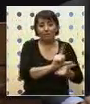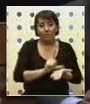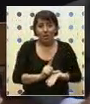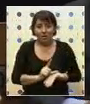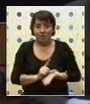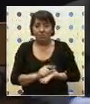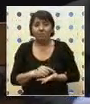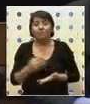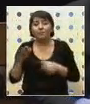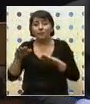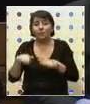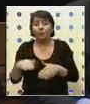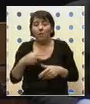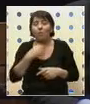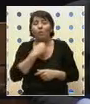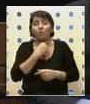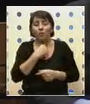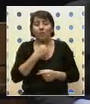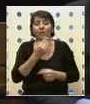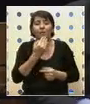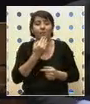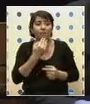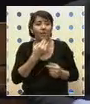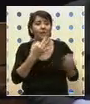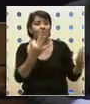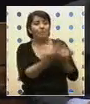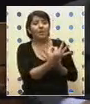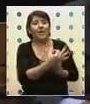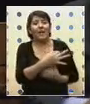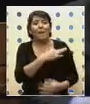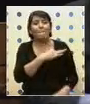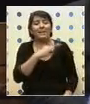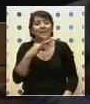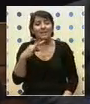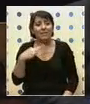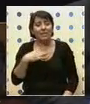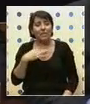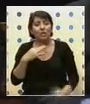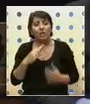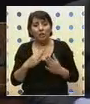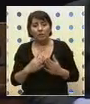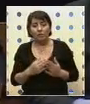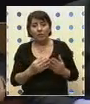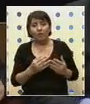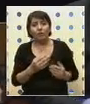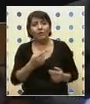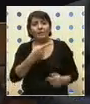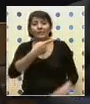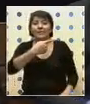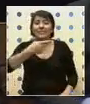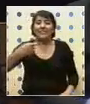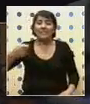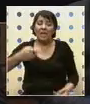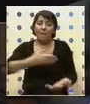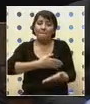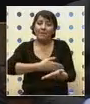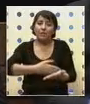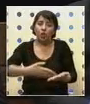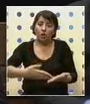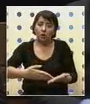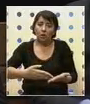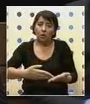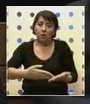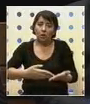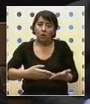manera, me gustaría que explicara, señora Ministra, por su intermedio presidente, 100 millones que no estaban